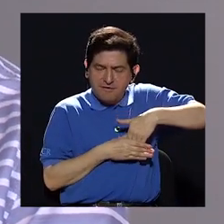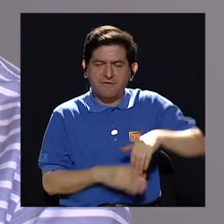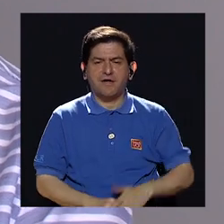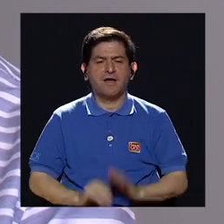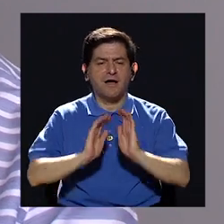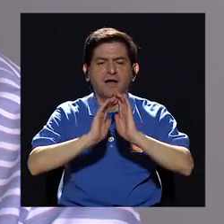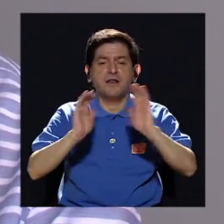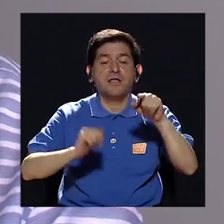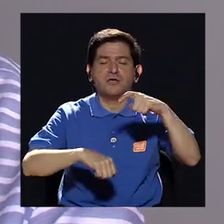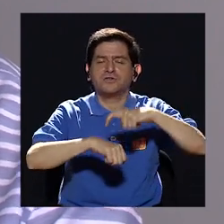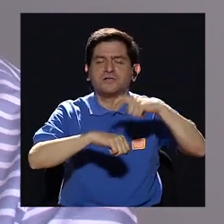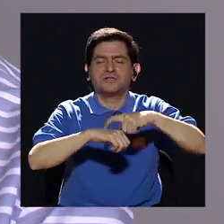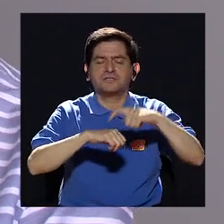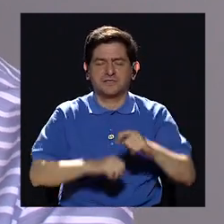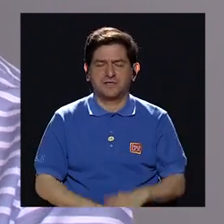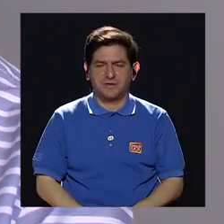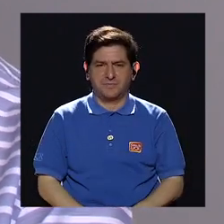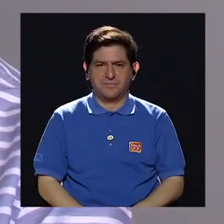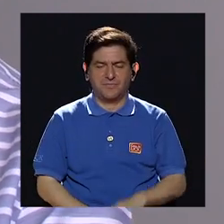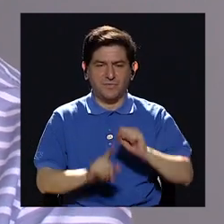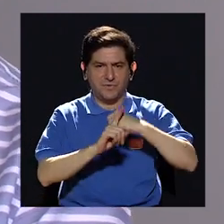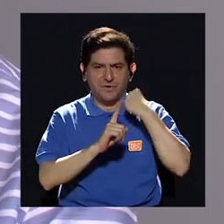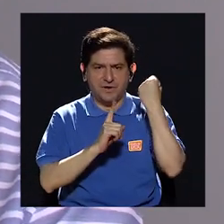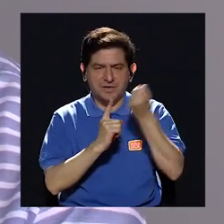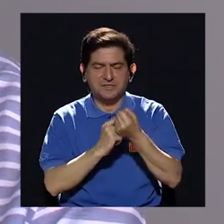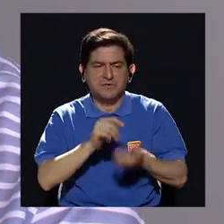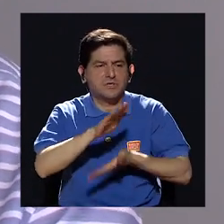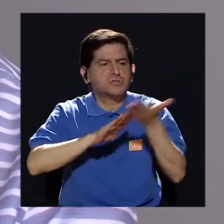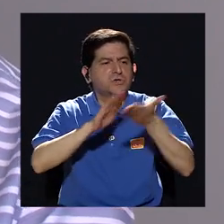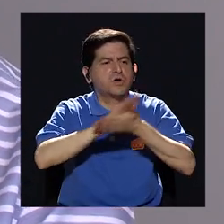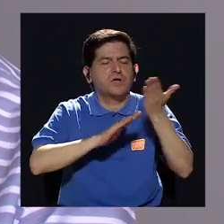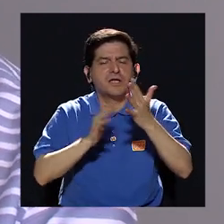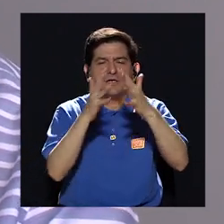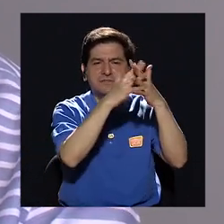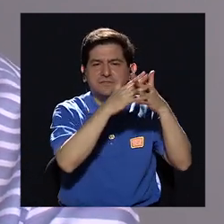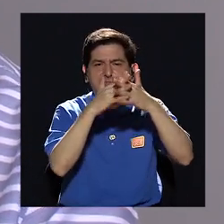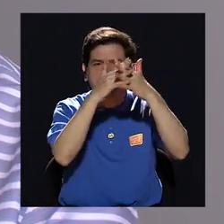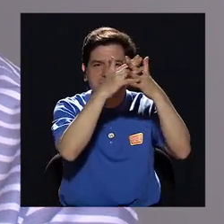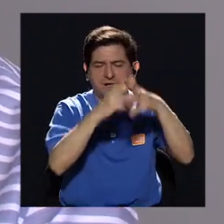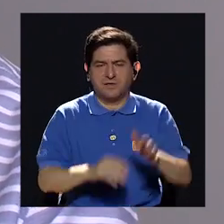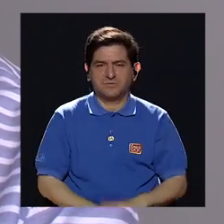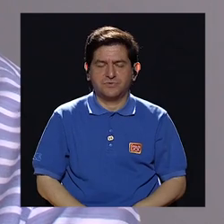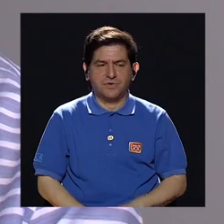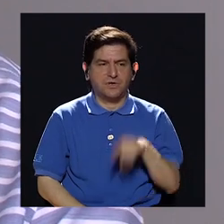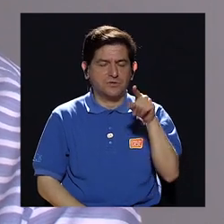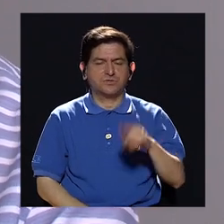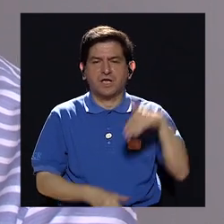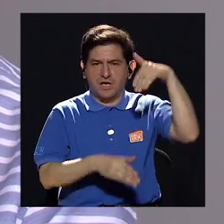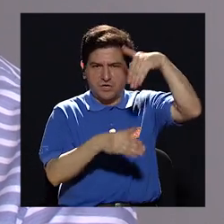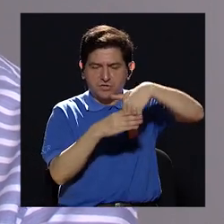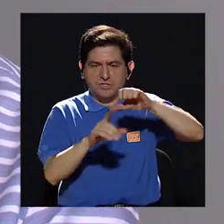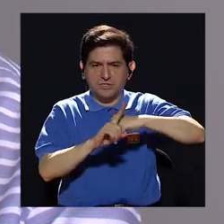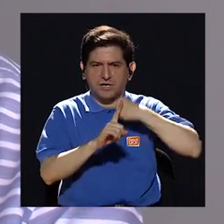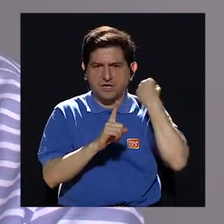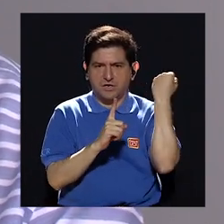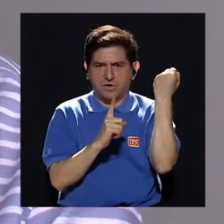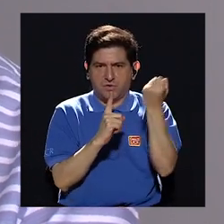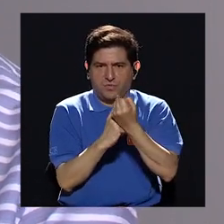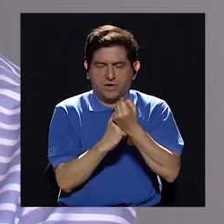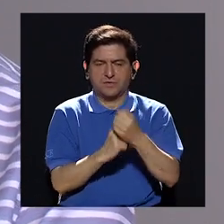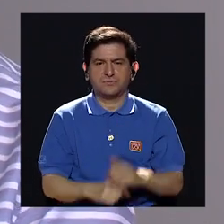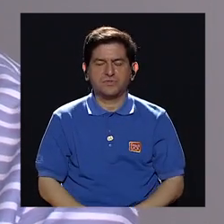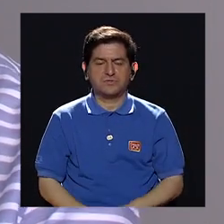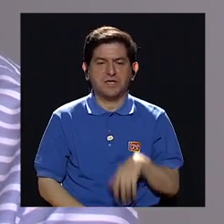Los niños de aquellas guerras civiles que habían emigrado hacia los Estados Unidos, que se habían insertado en sociedades